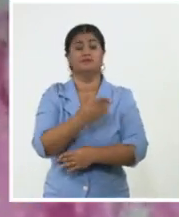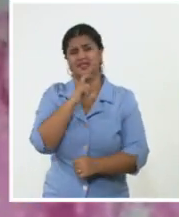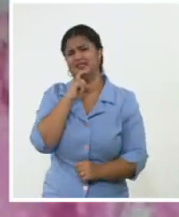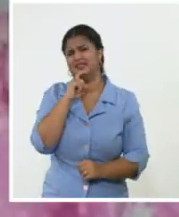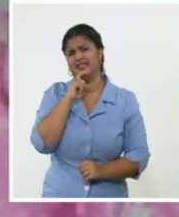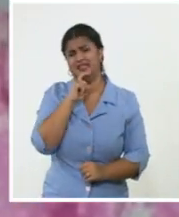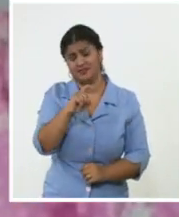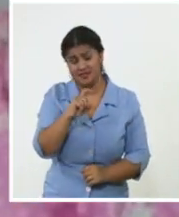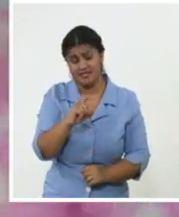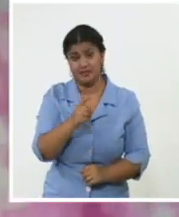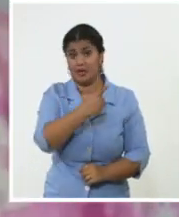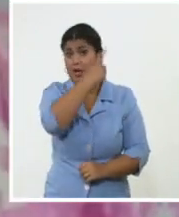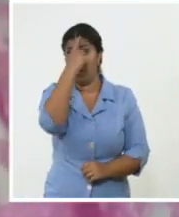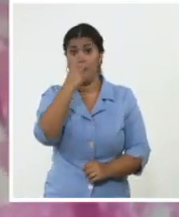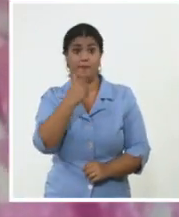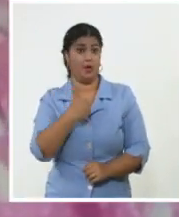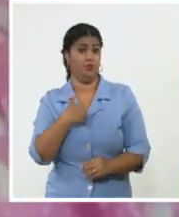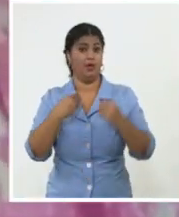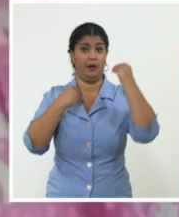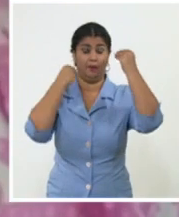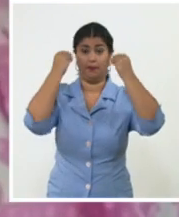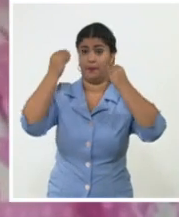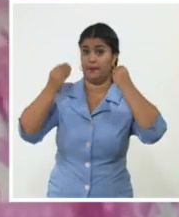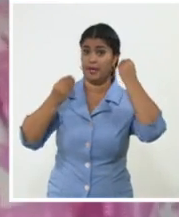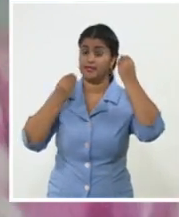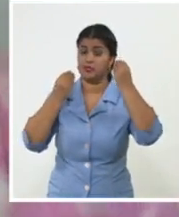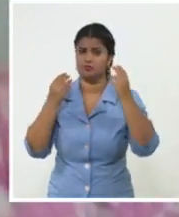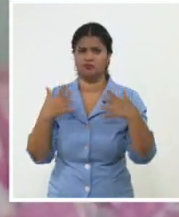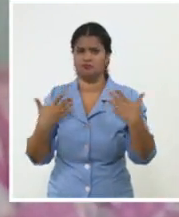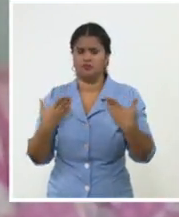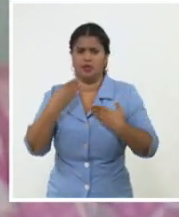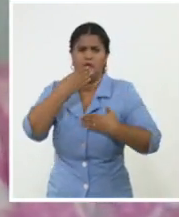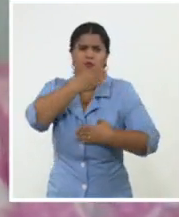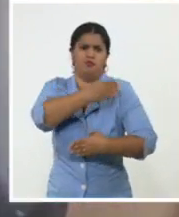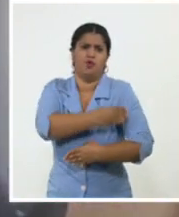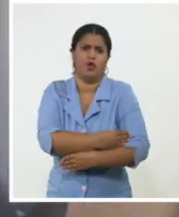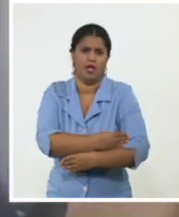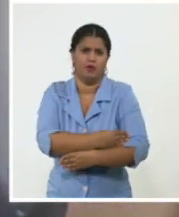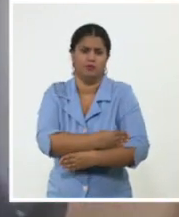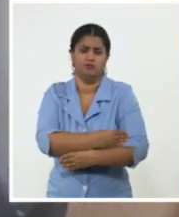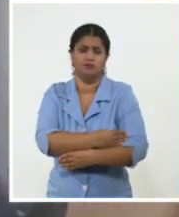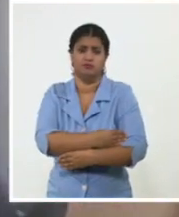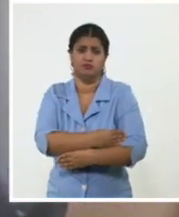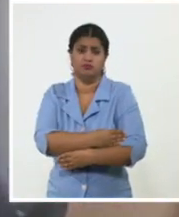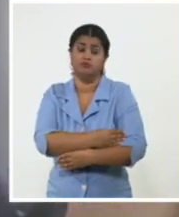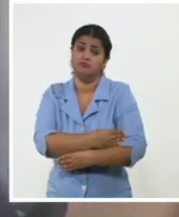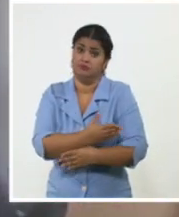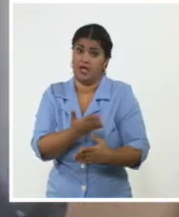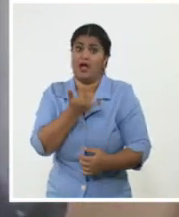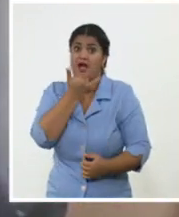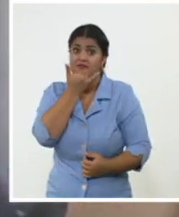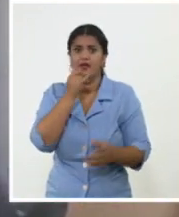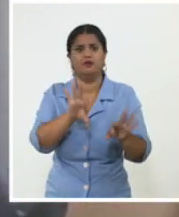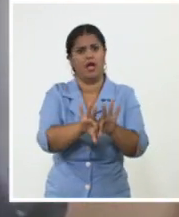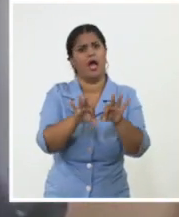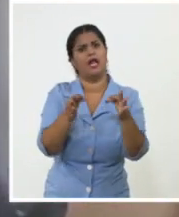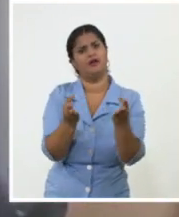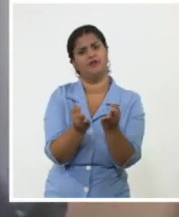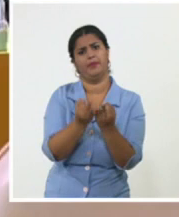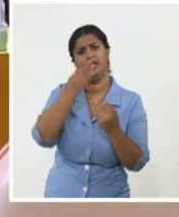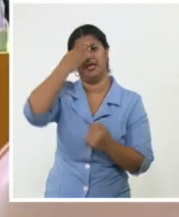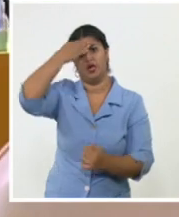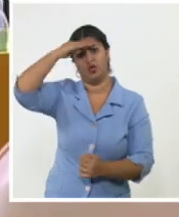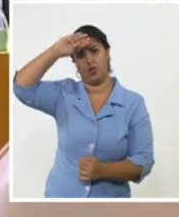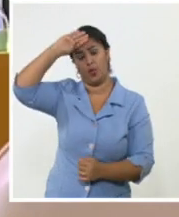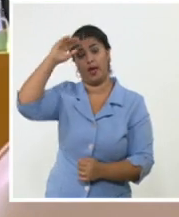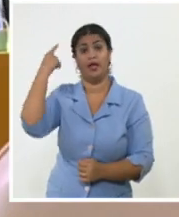a mí, la verdad es que creo que no, que el bloqueo no ha ido de la población cubana. Cada año en la misma sala de la ONU, donde